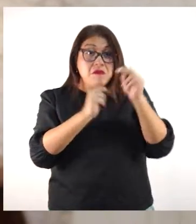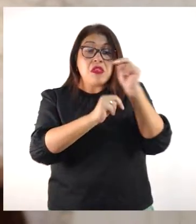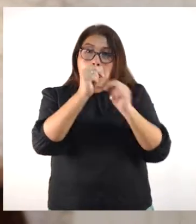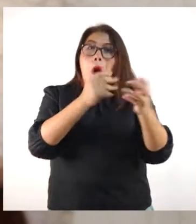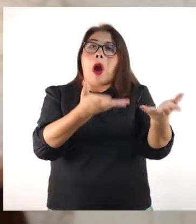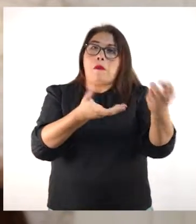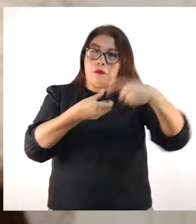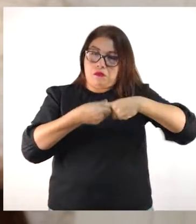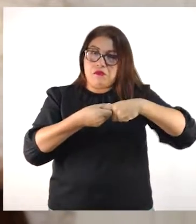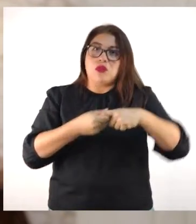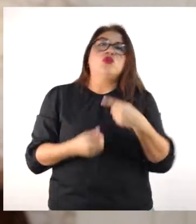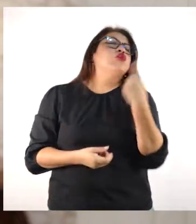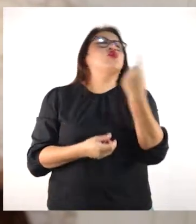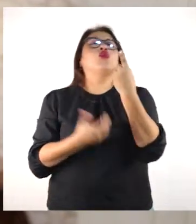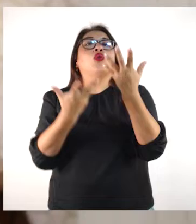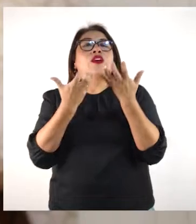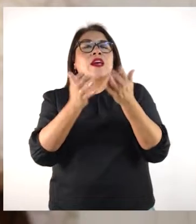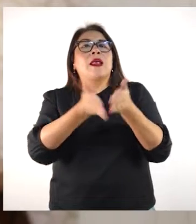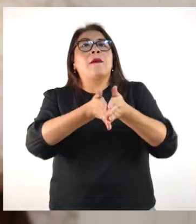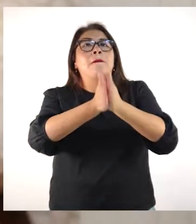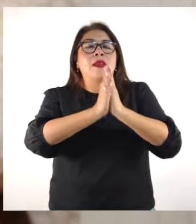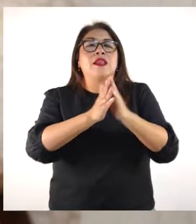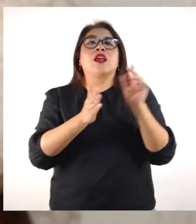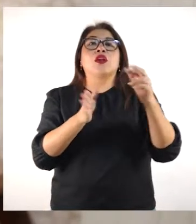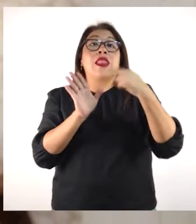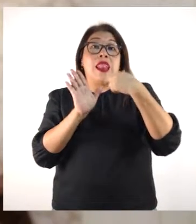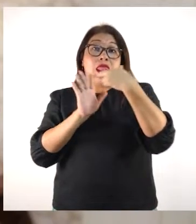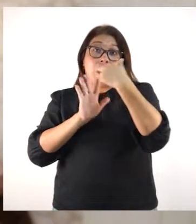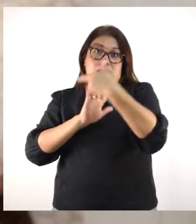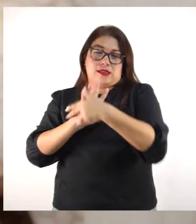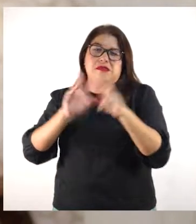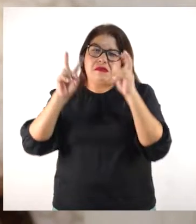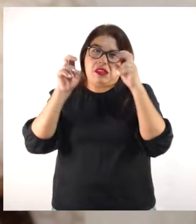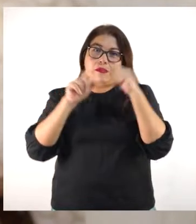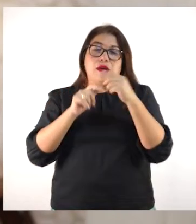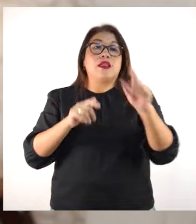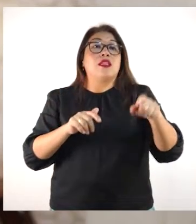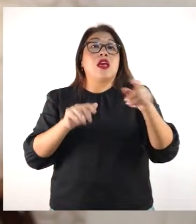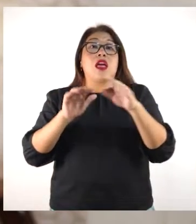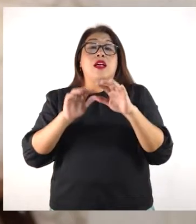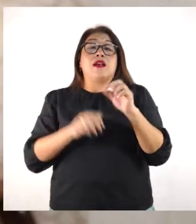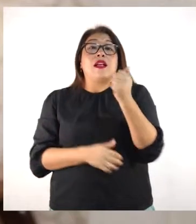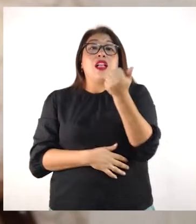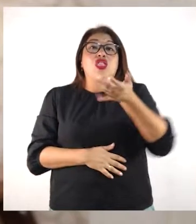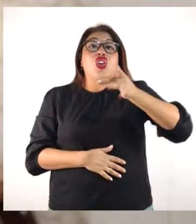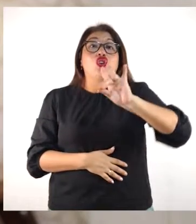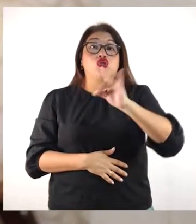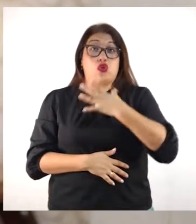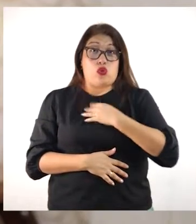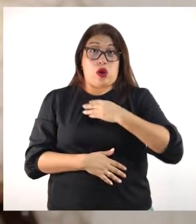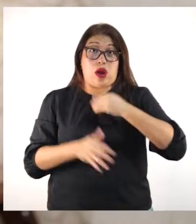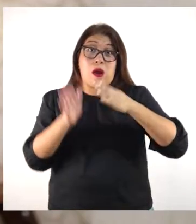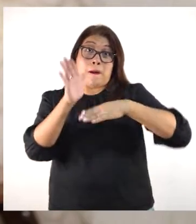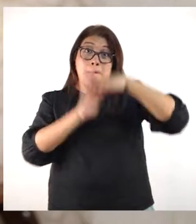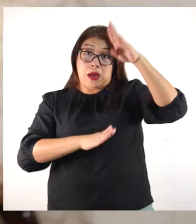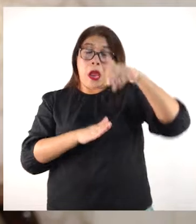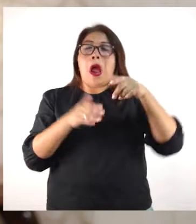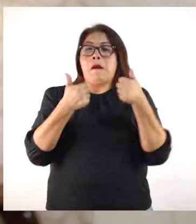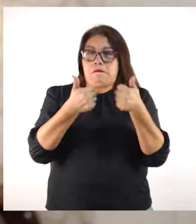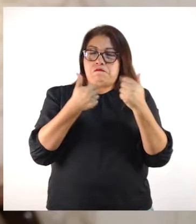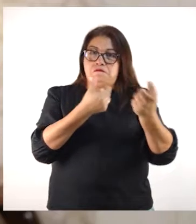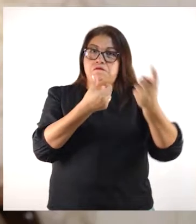Solo les pedimos, ¿no? Y creo que podemos entrar al tema de los requisitos, que tengan 18 años a más, ¿no?